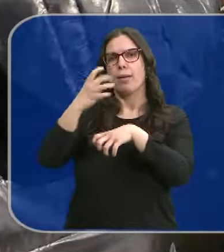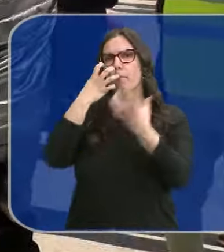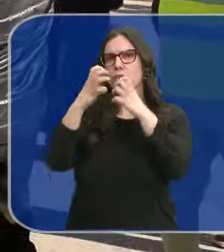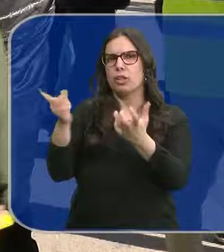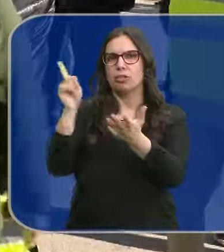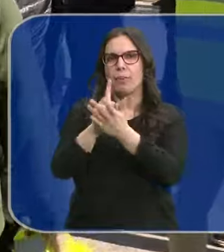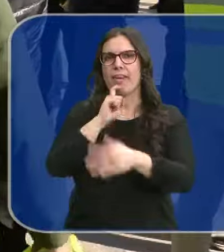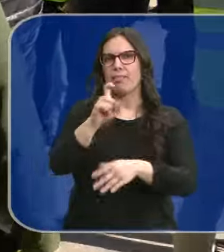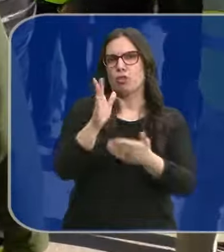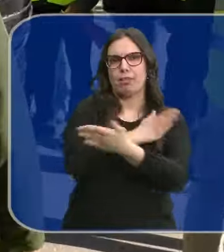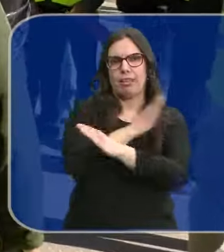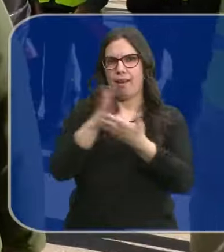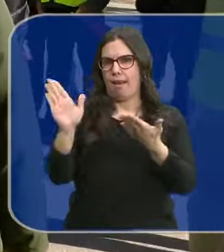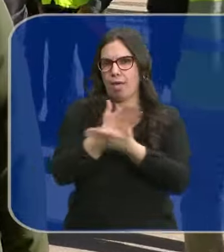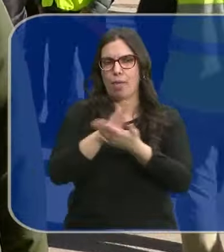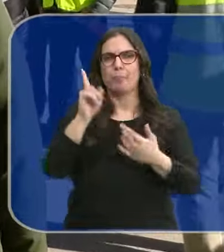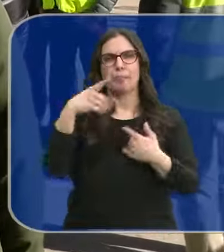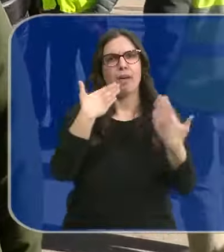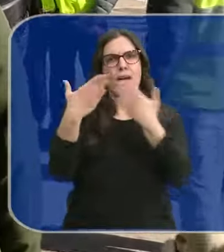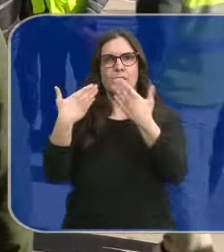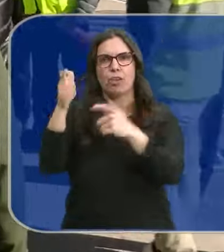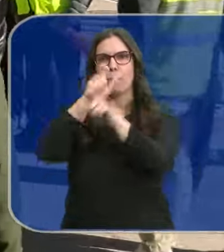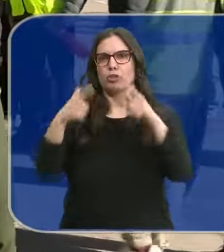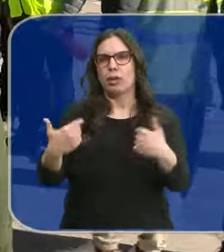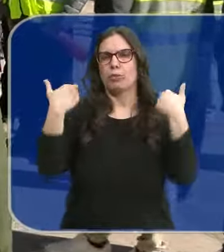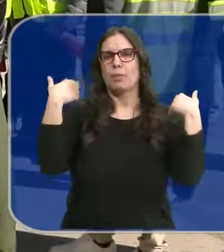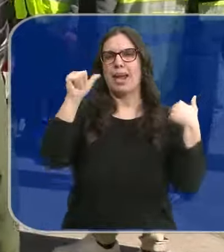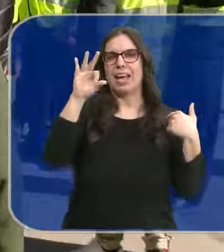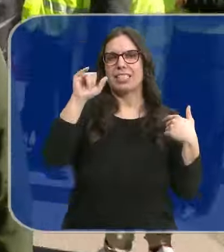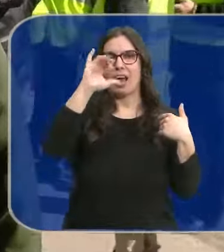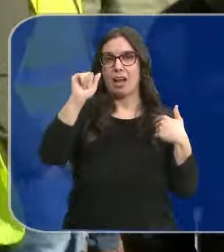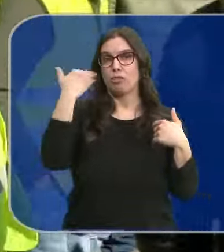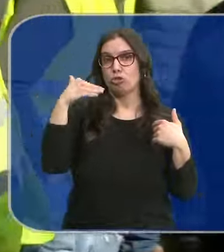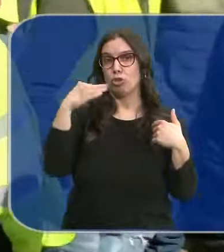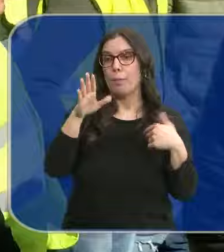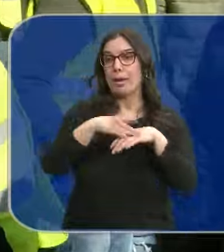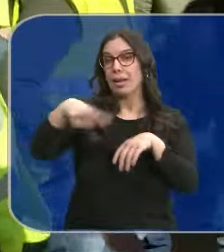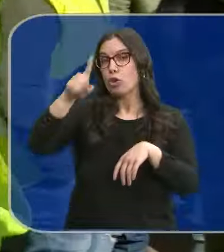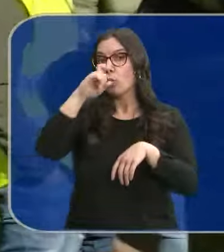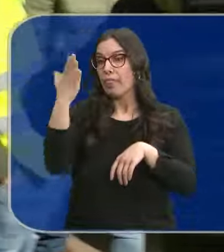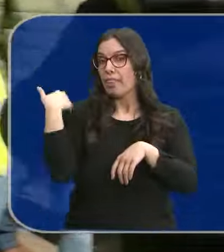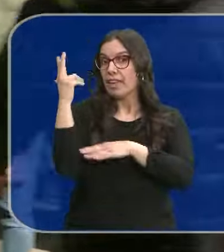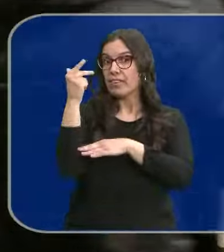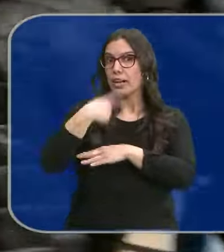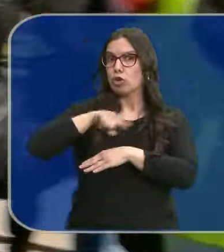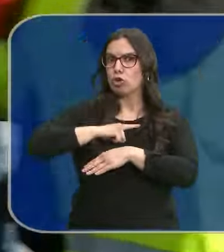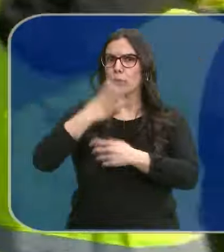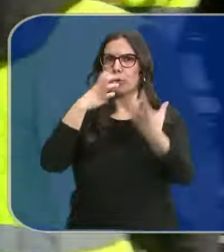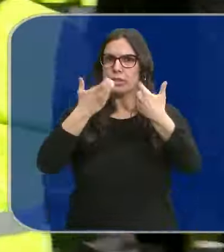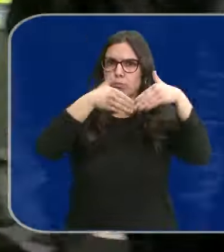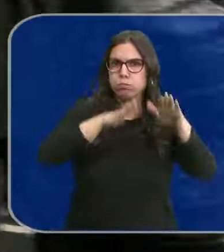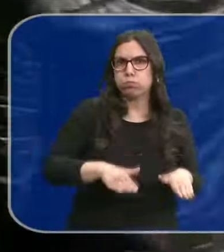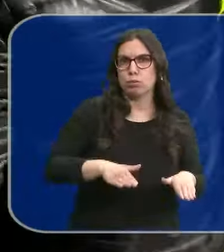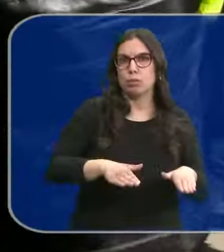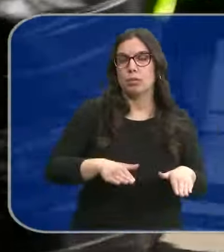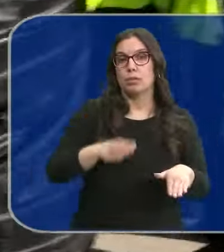protesta sin comunicar. Y han conversado con responsables de Asaja Soria para que recuerden que el viernes decidían suspender sus acciones de protesta